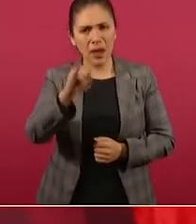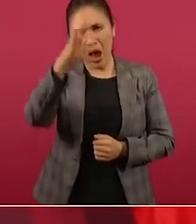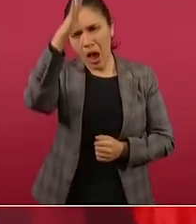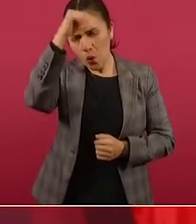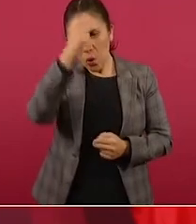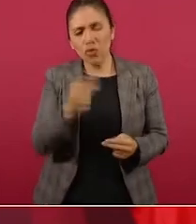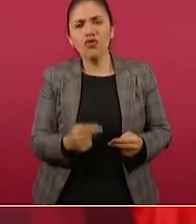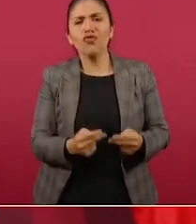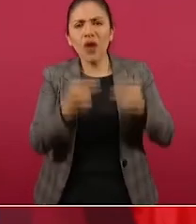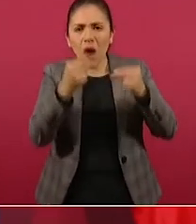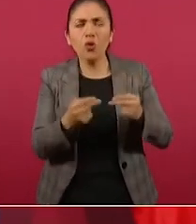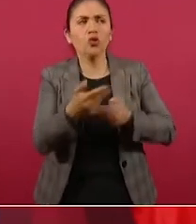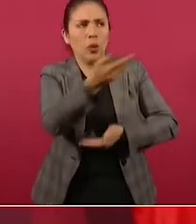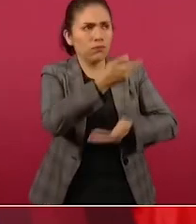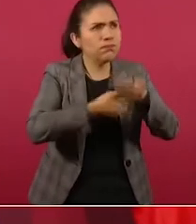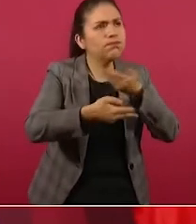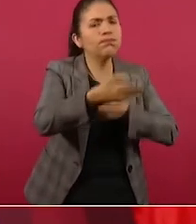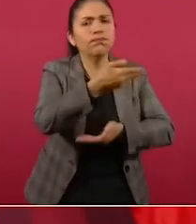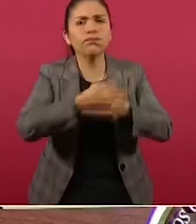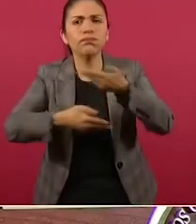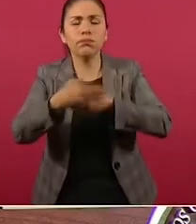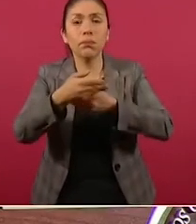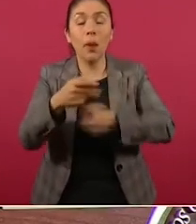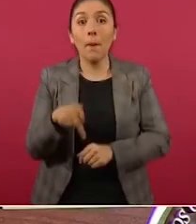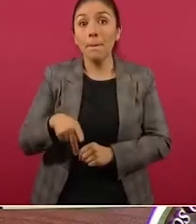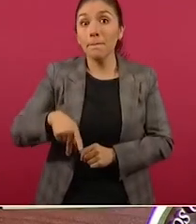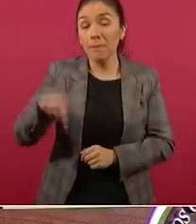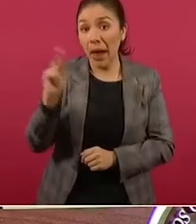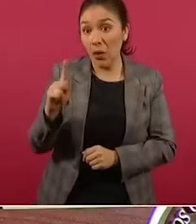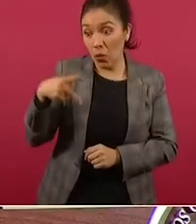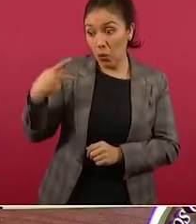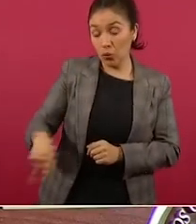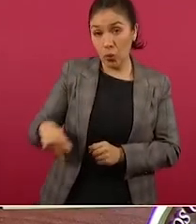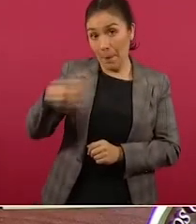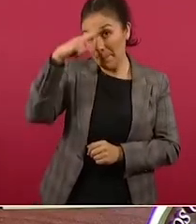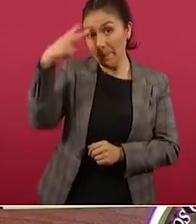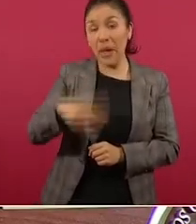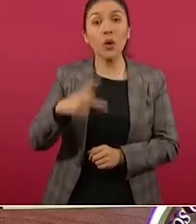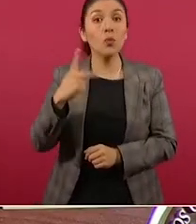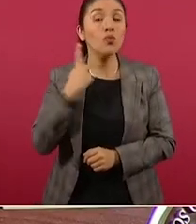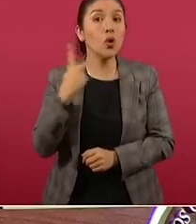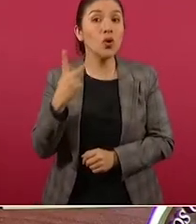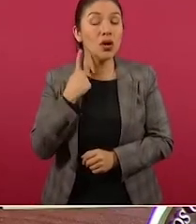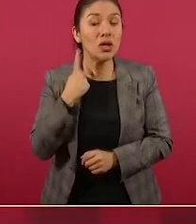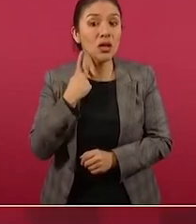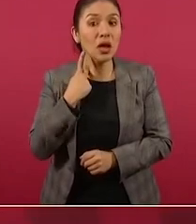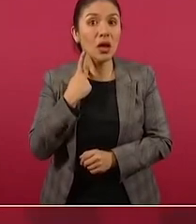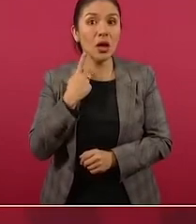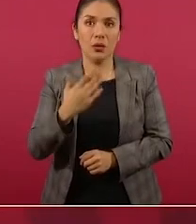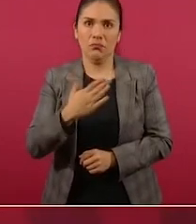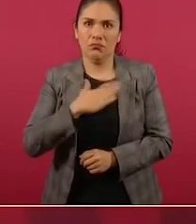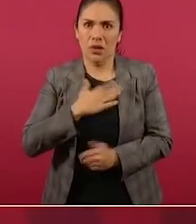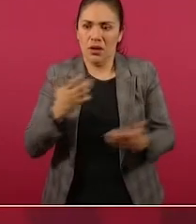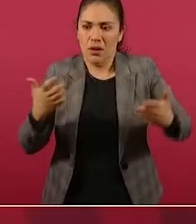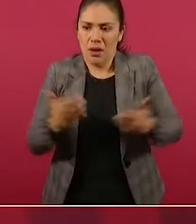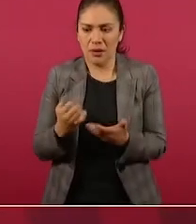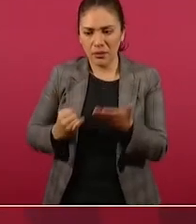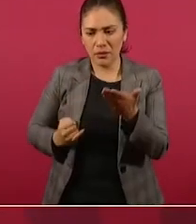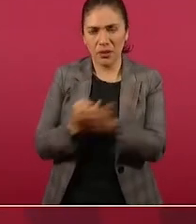pero nuestras políticas las definimos